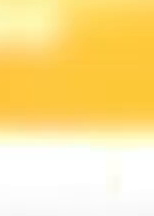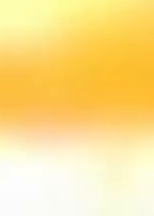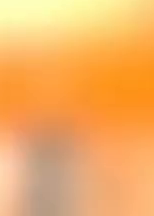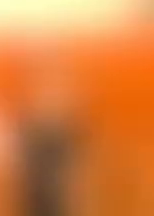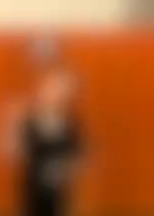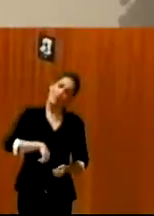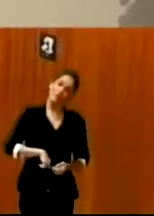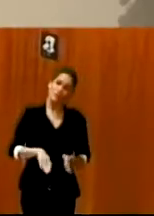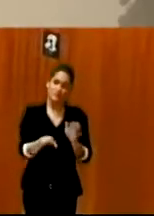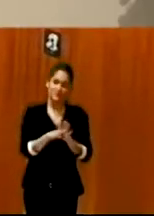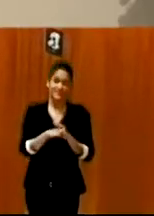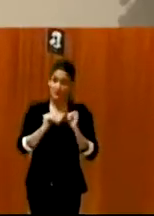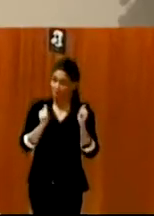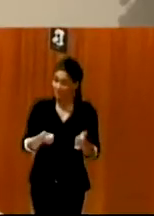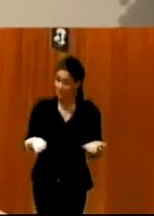¿Estamos?